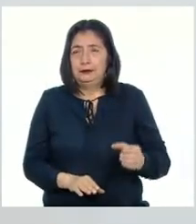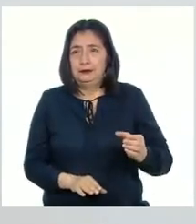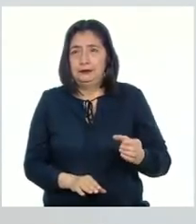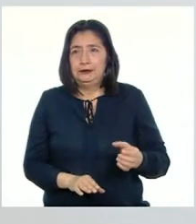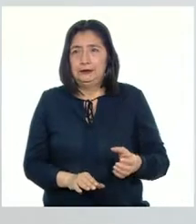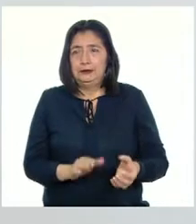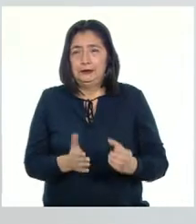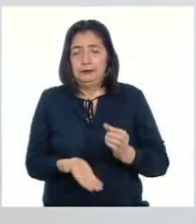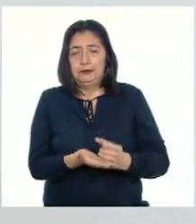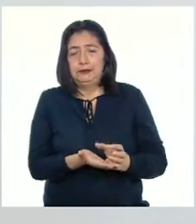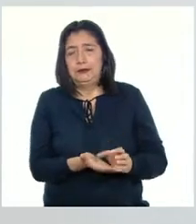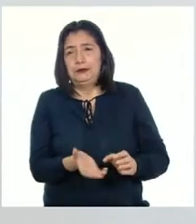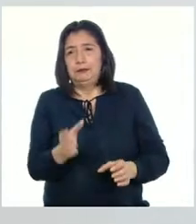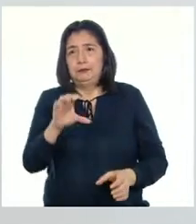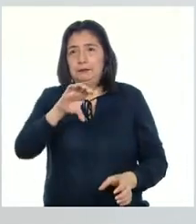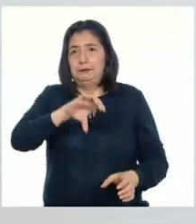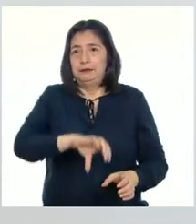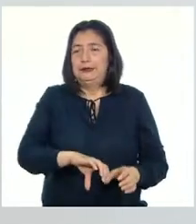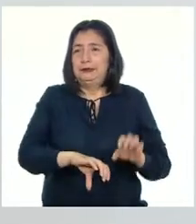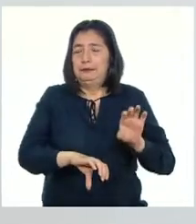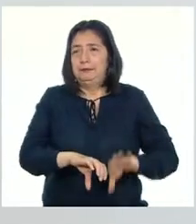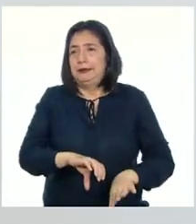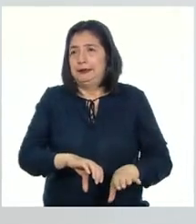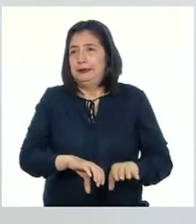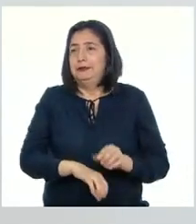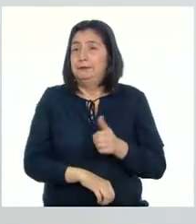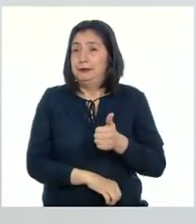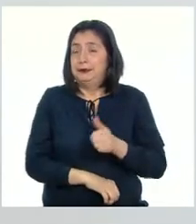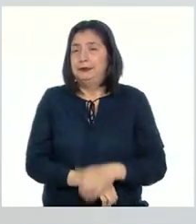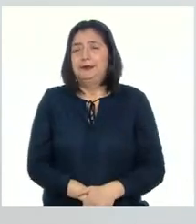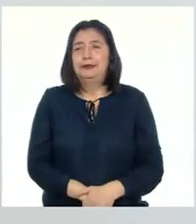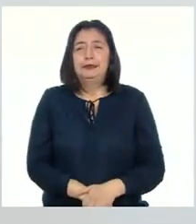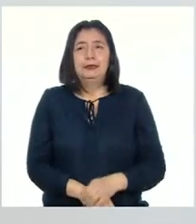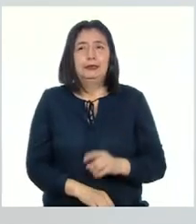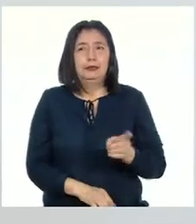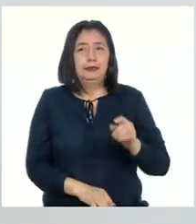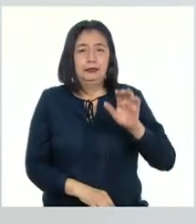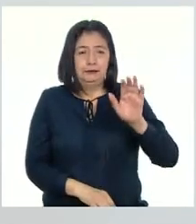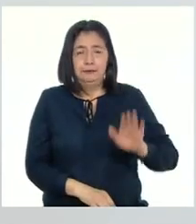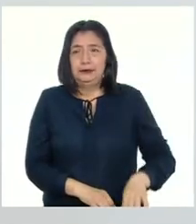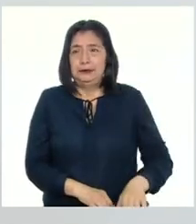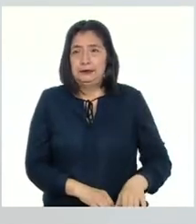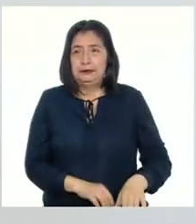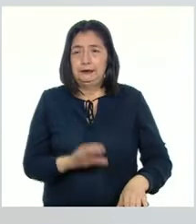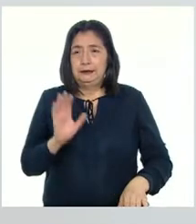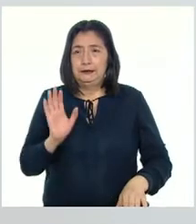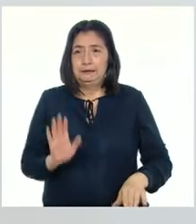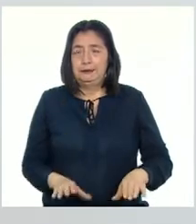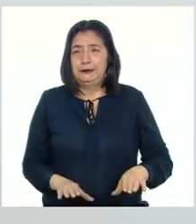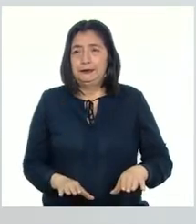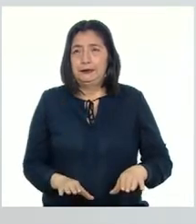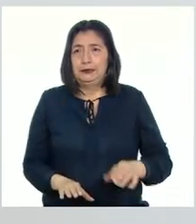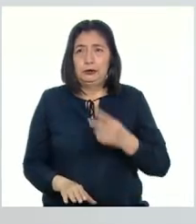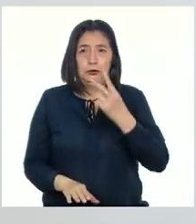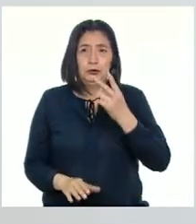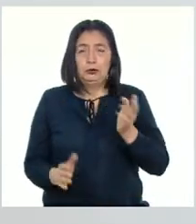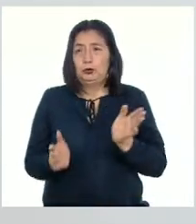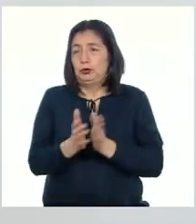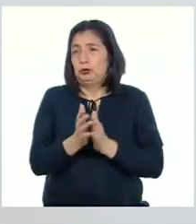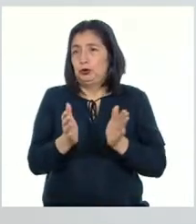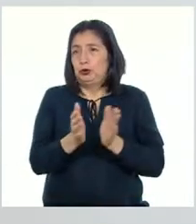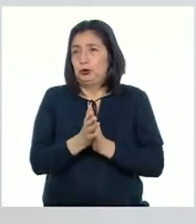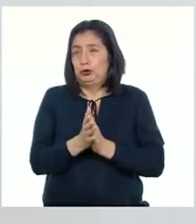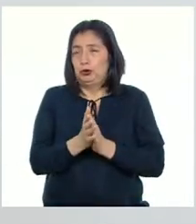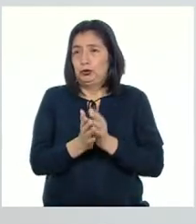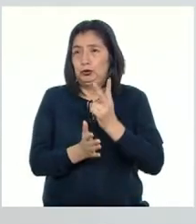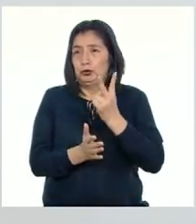Punto K ¡Muy bien! Ahora voy a golpear la mesa A la mesa Dos palmas